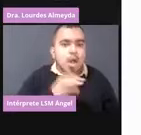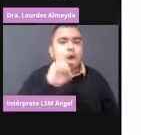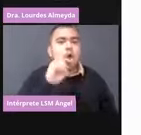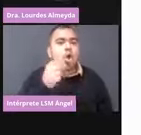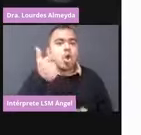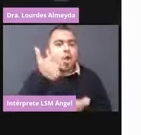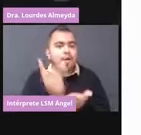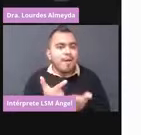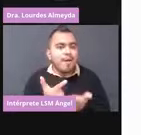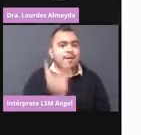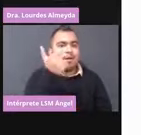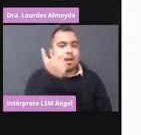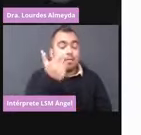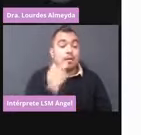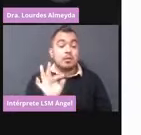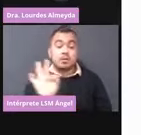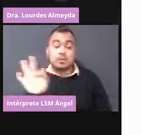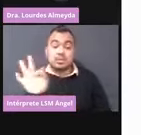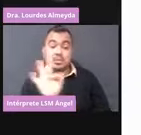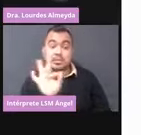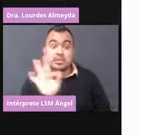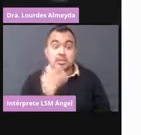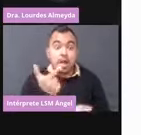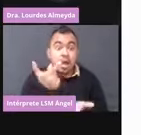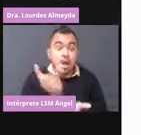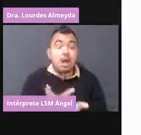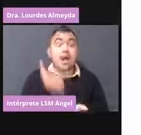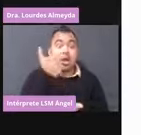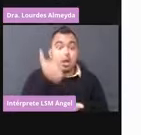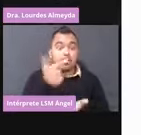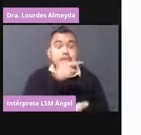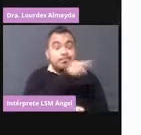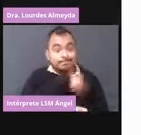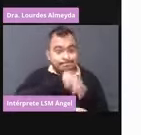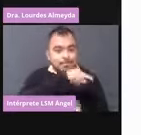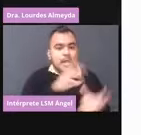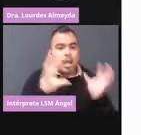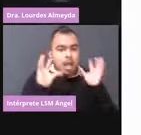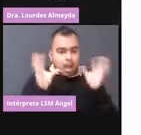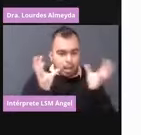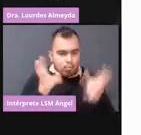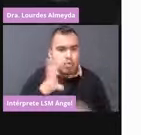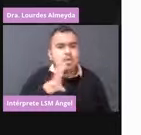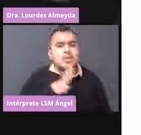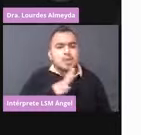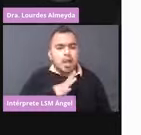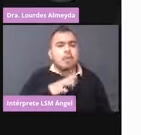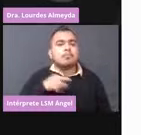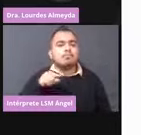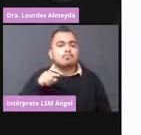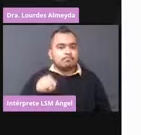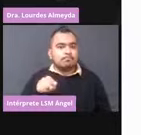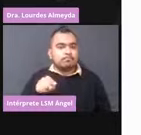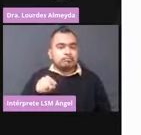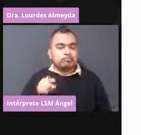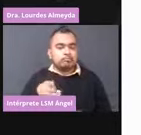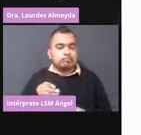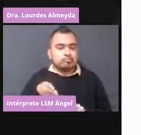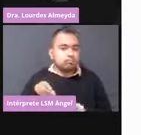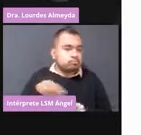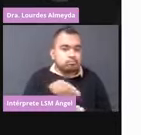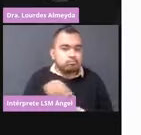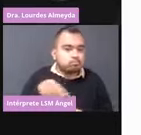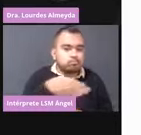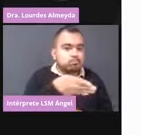Y si hubiese una reacción grave, la ambulancia la tenemos en las rutas críticas que están muy cerca de los